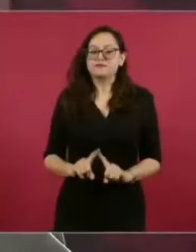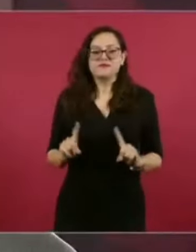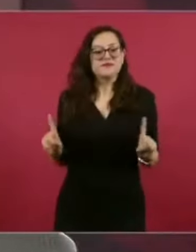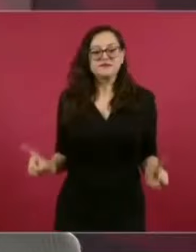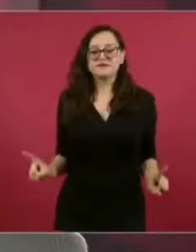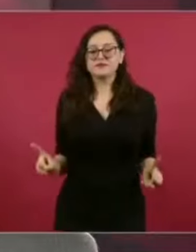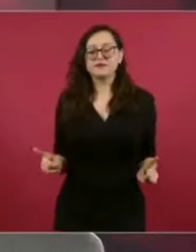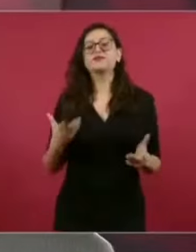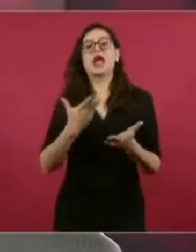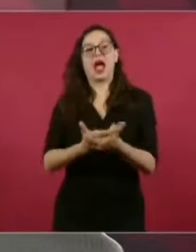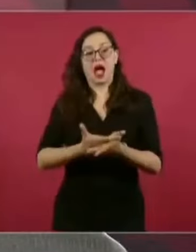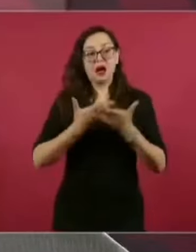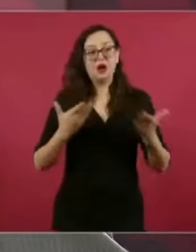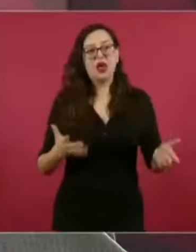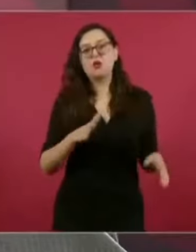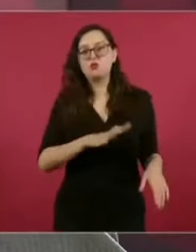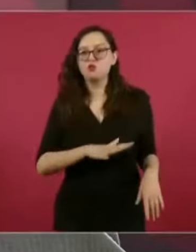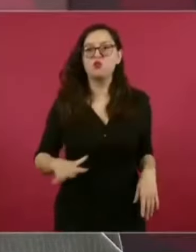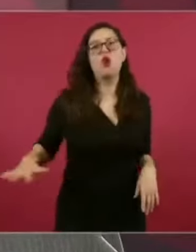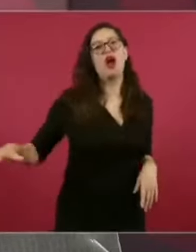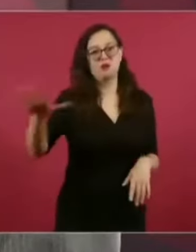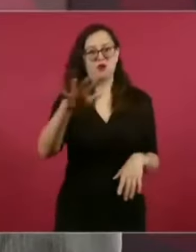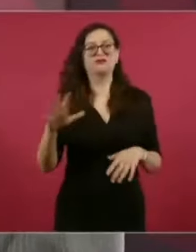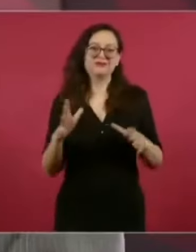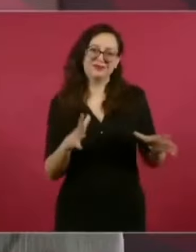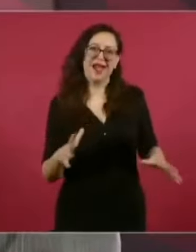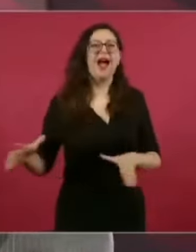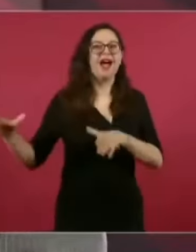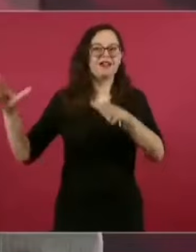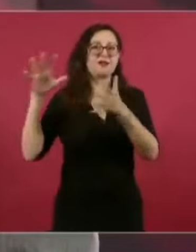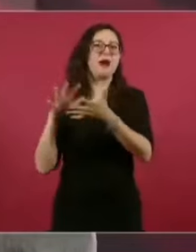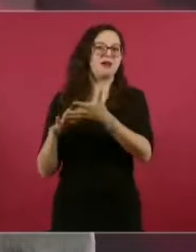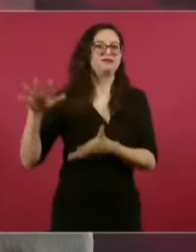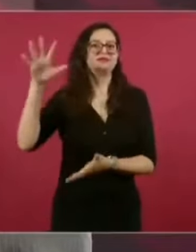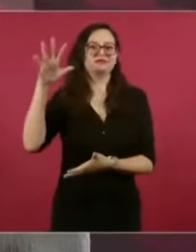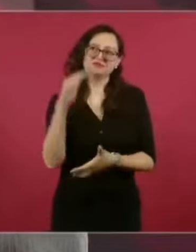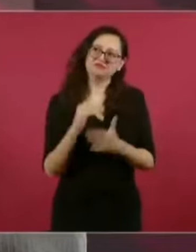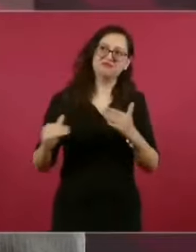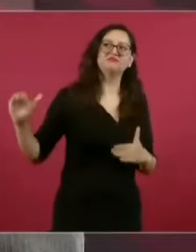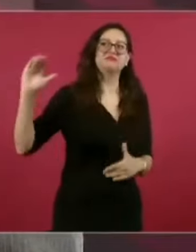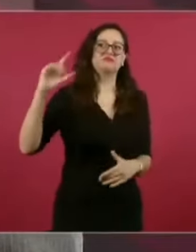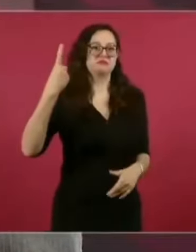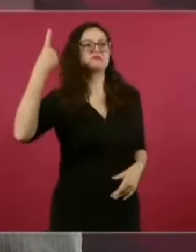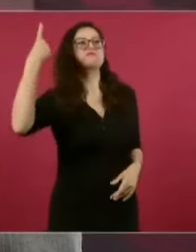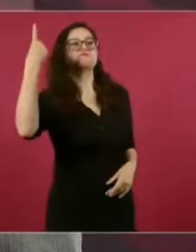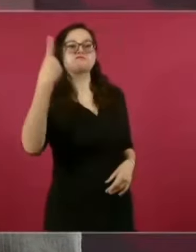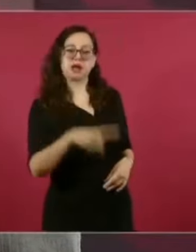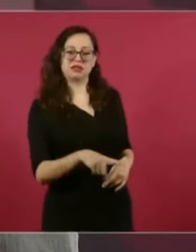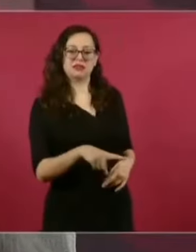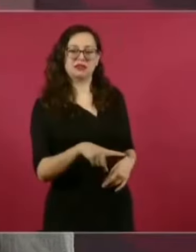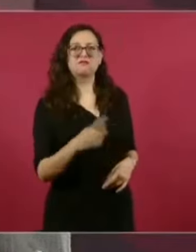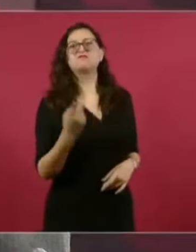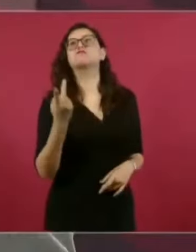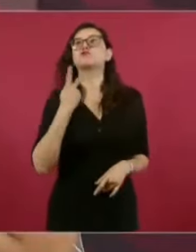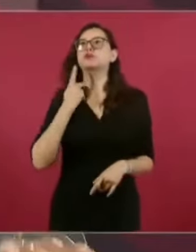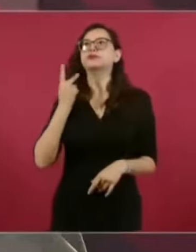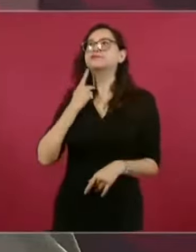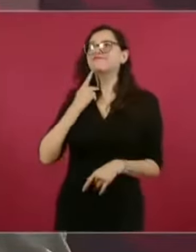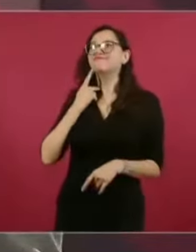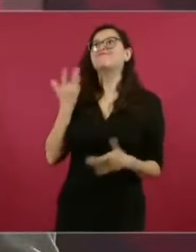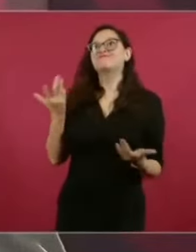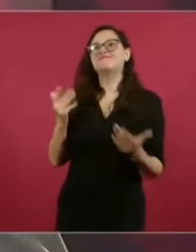el pueblo es el que decide, pueblo es el que manda y